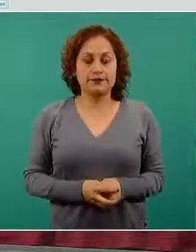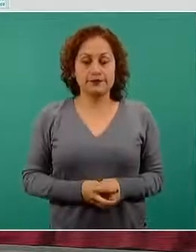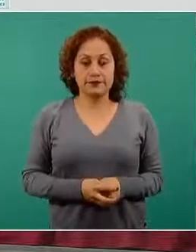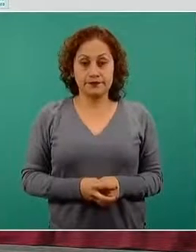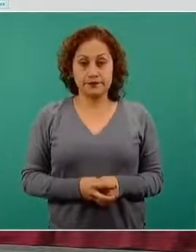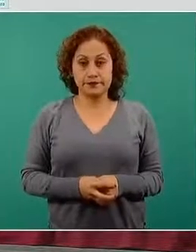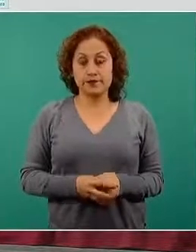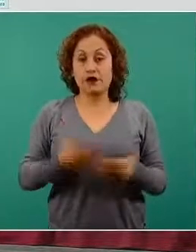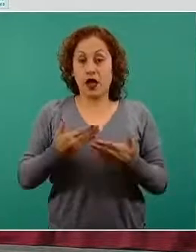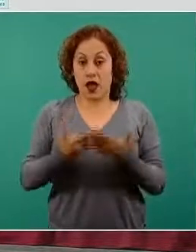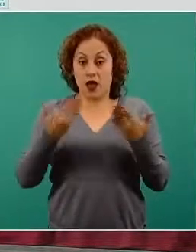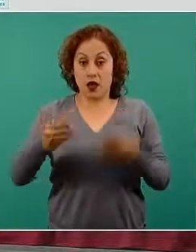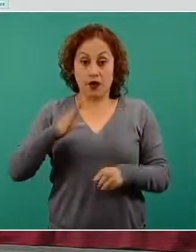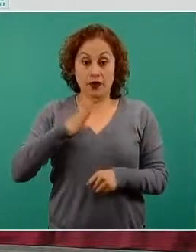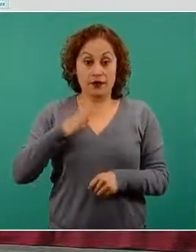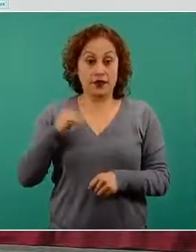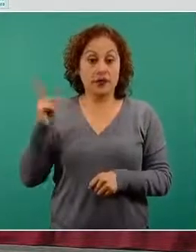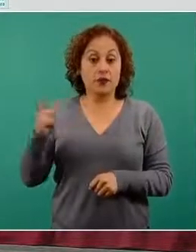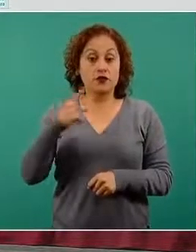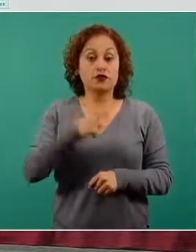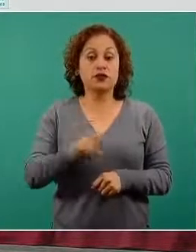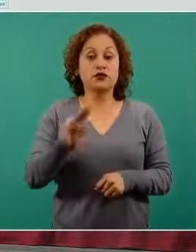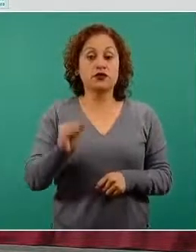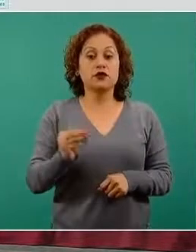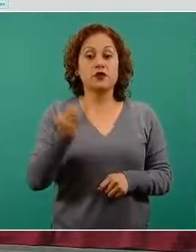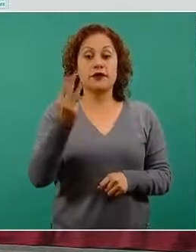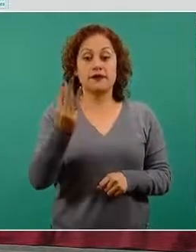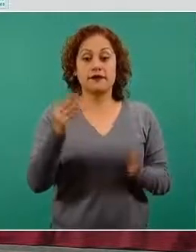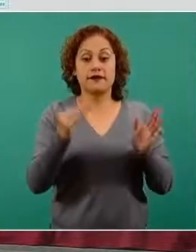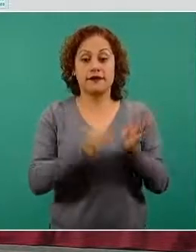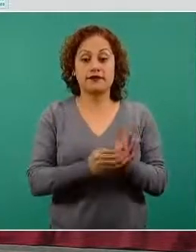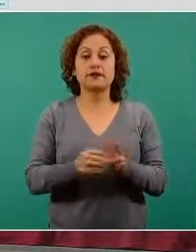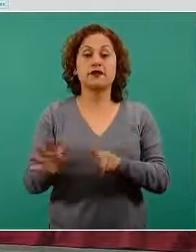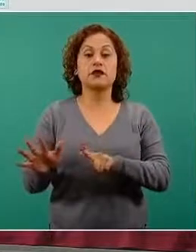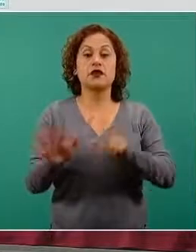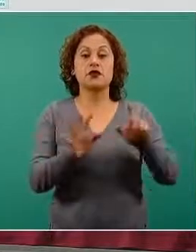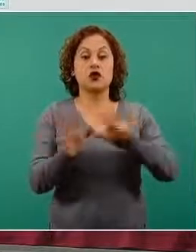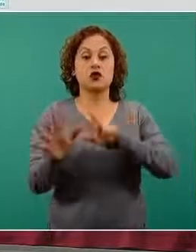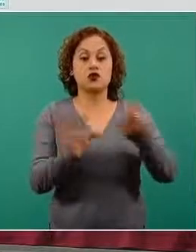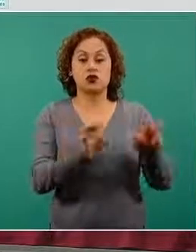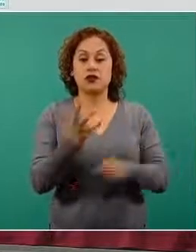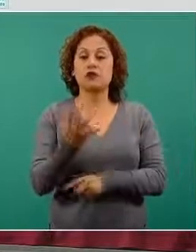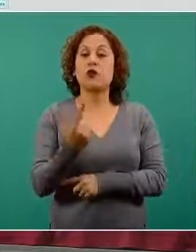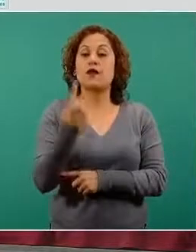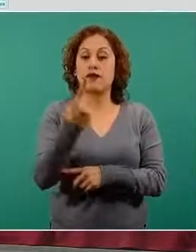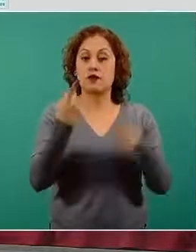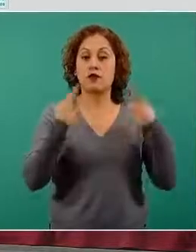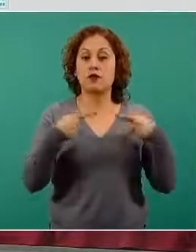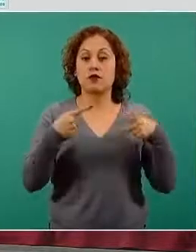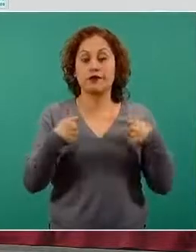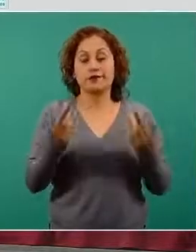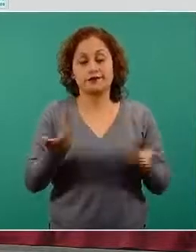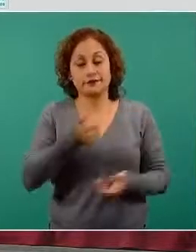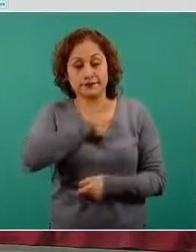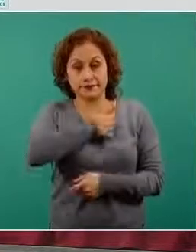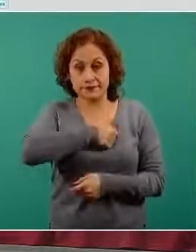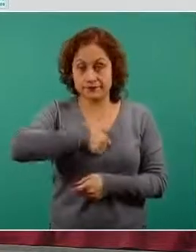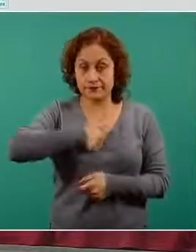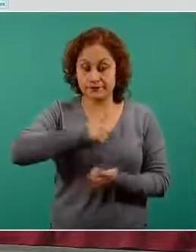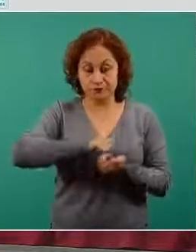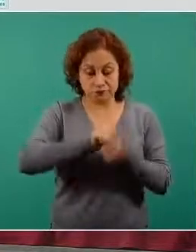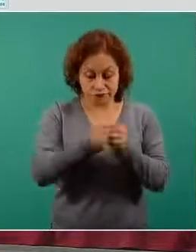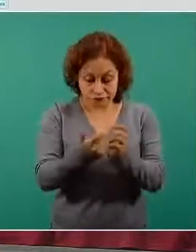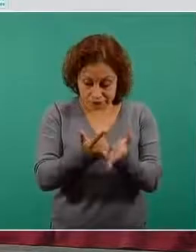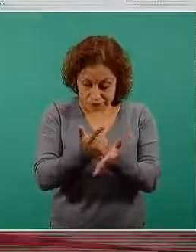momento tenemos un registro total de 193 mil 851 personas que lamentablemente perdieron la vida